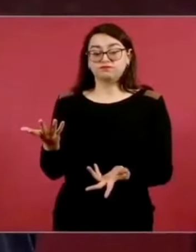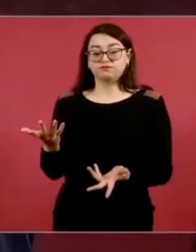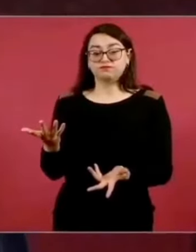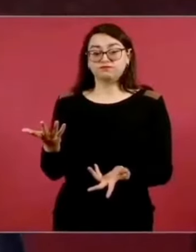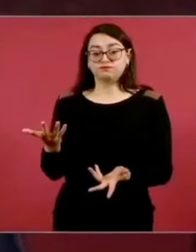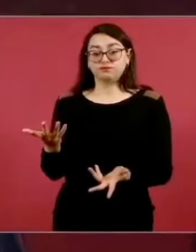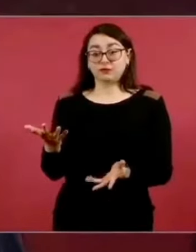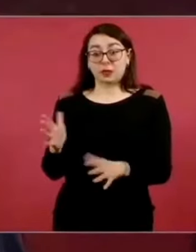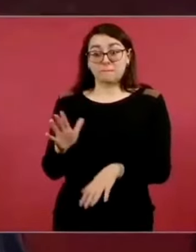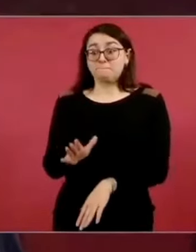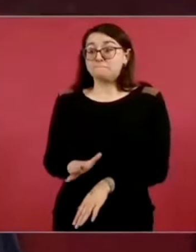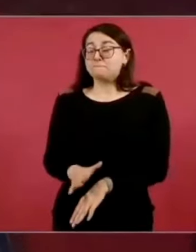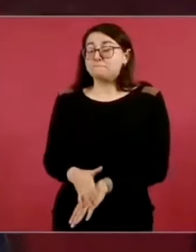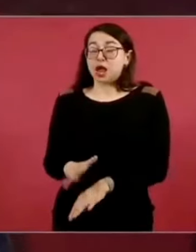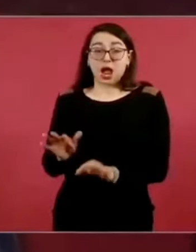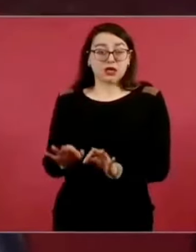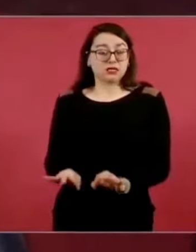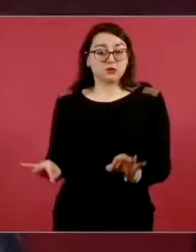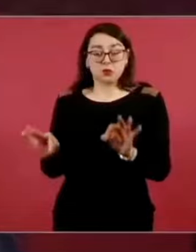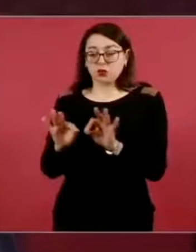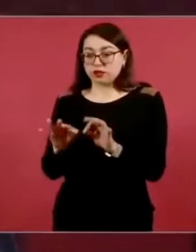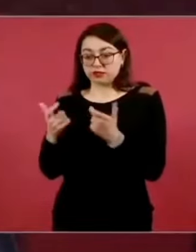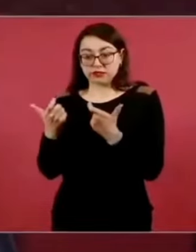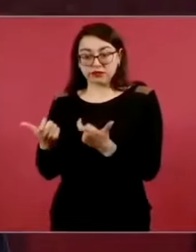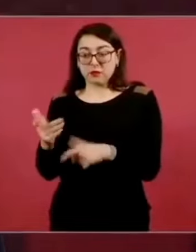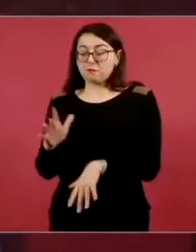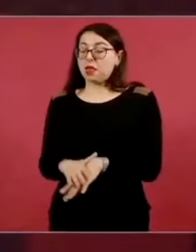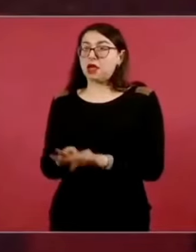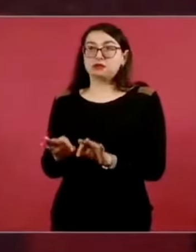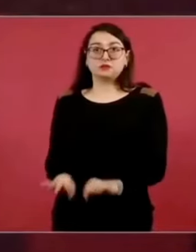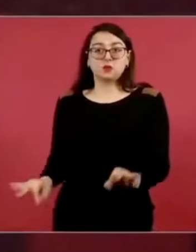fundamental el dinero por lo material.